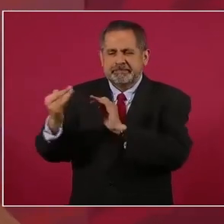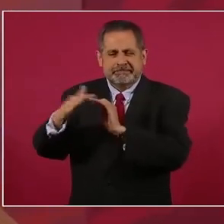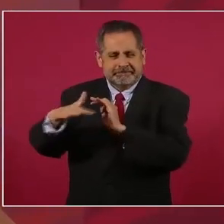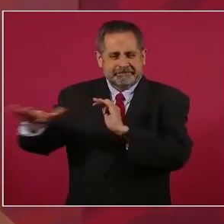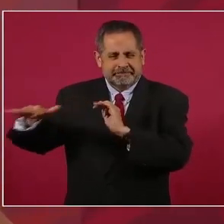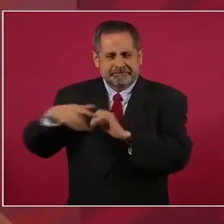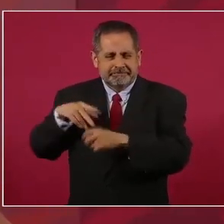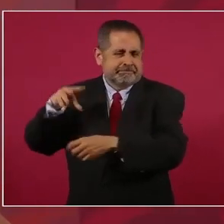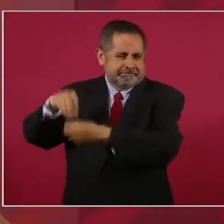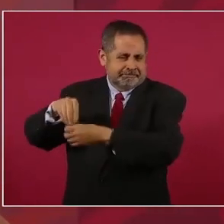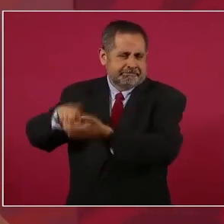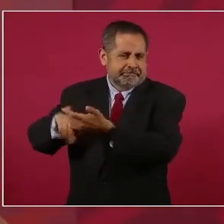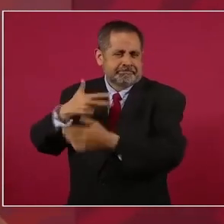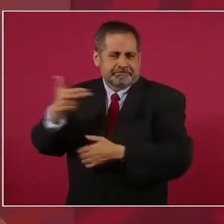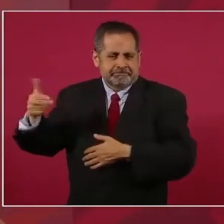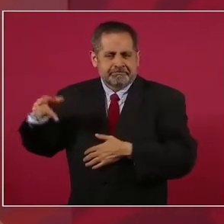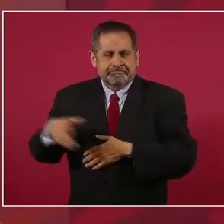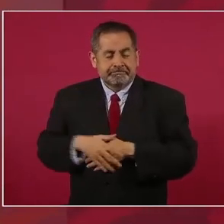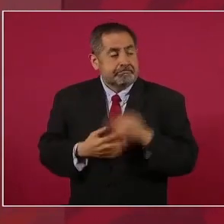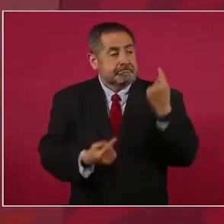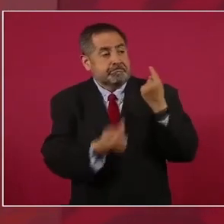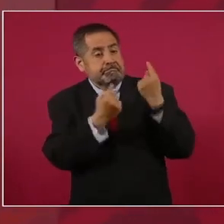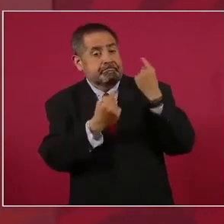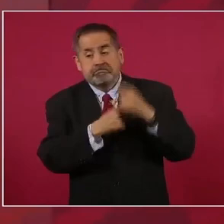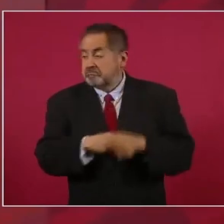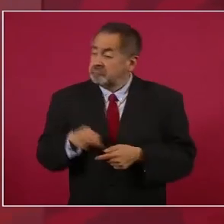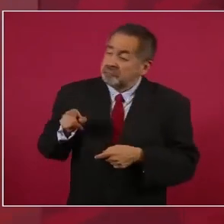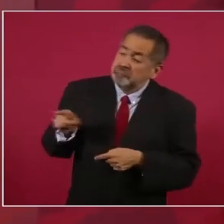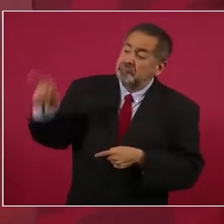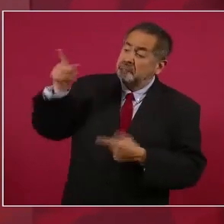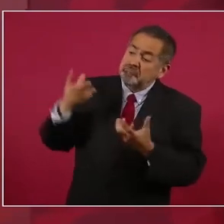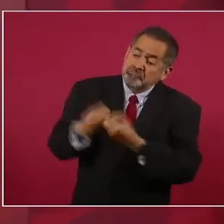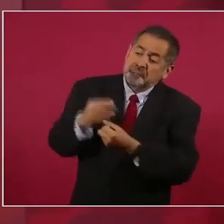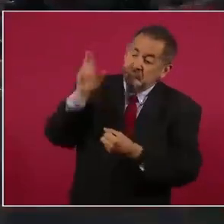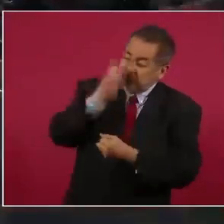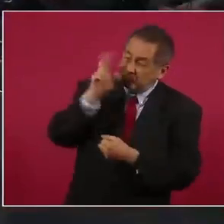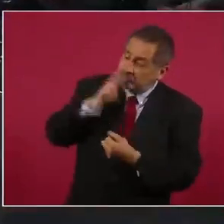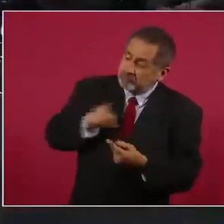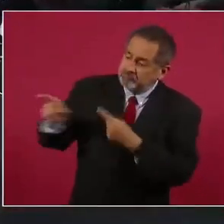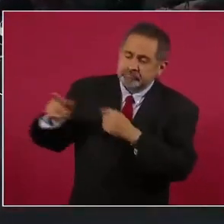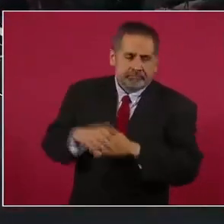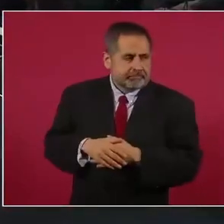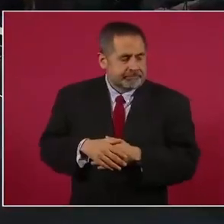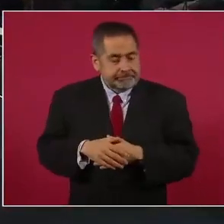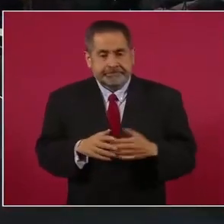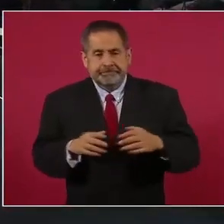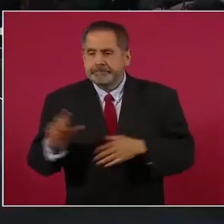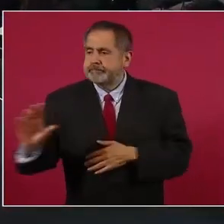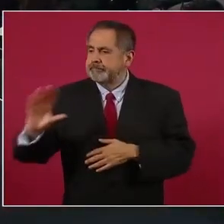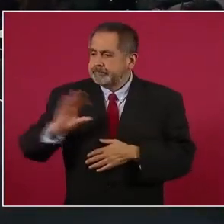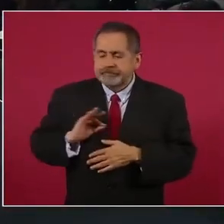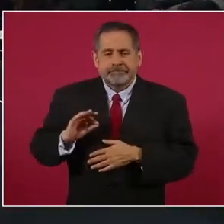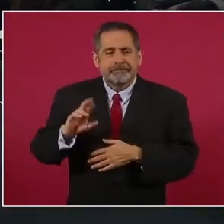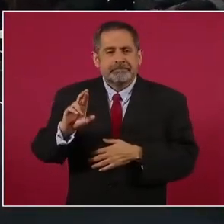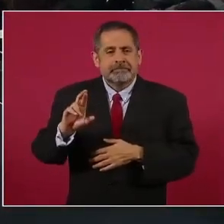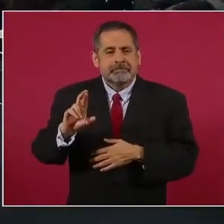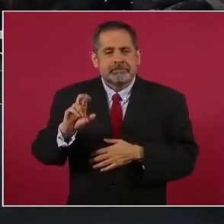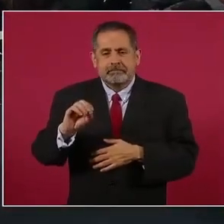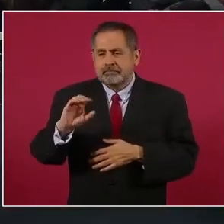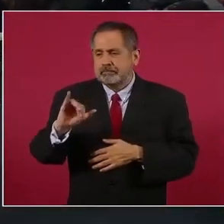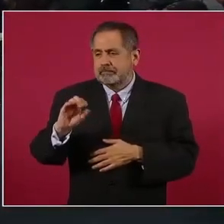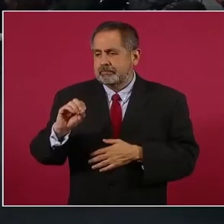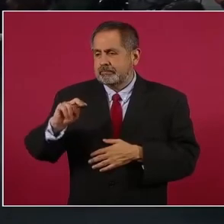y me lo estaba platicando Rocío Nale, que era un escándalo,